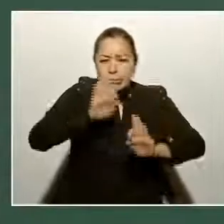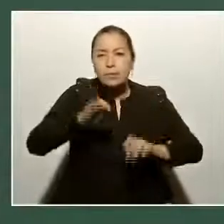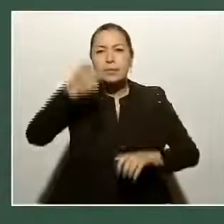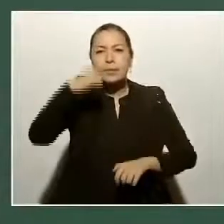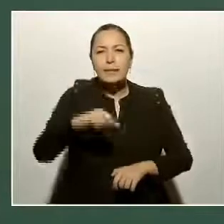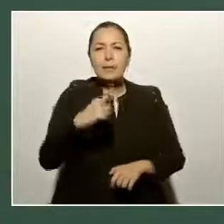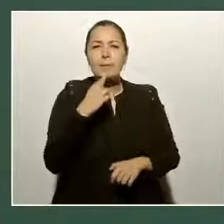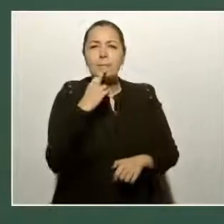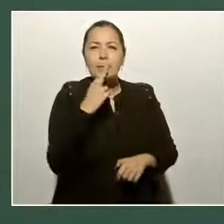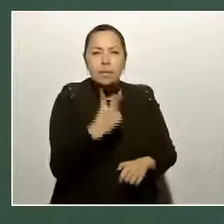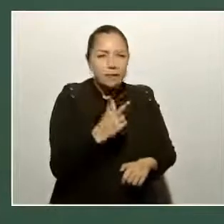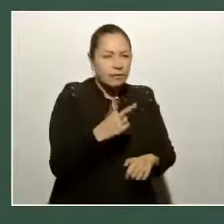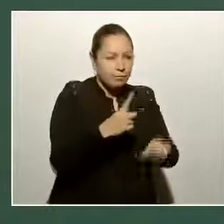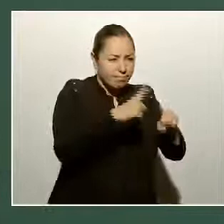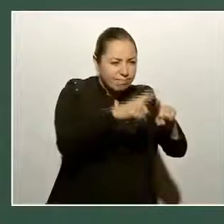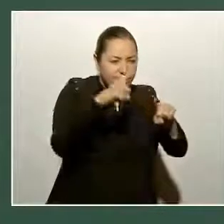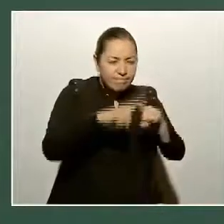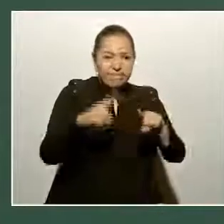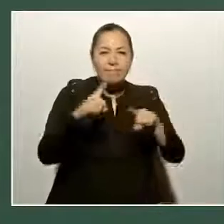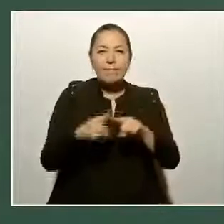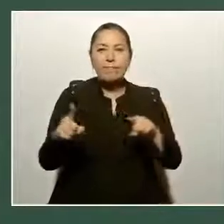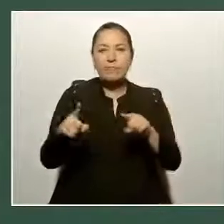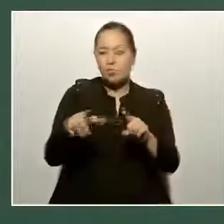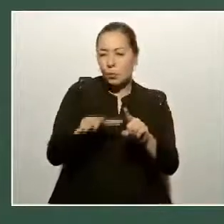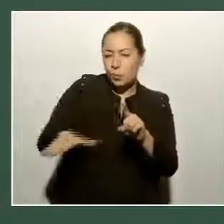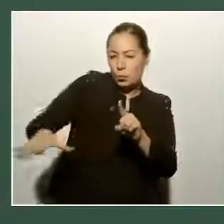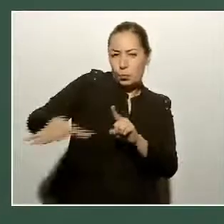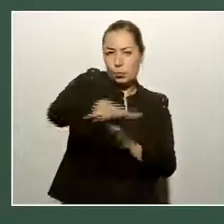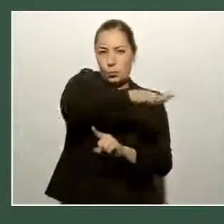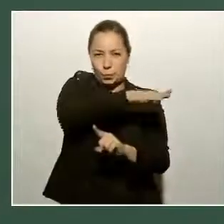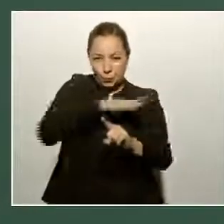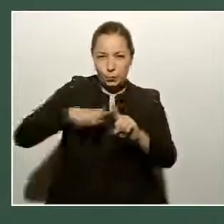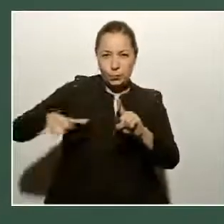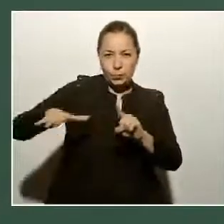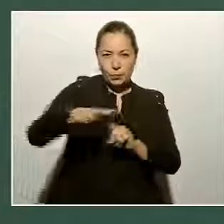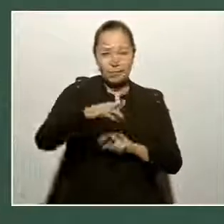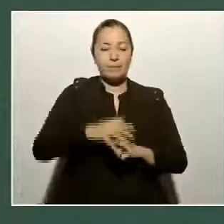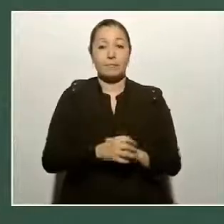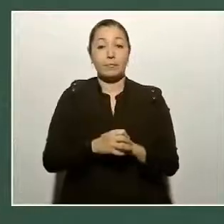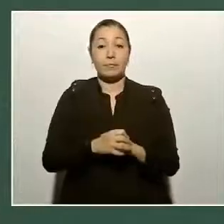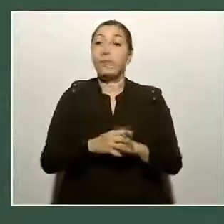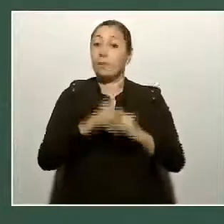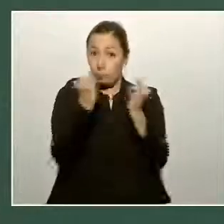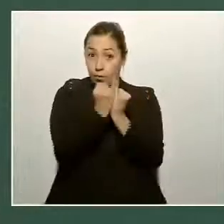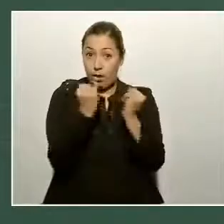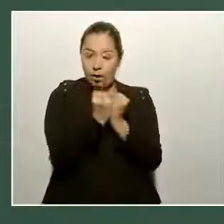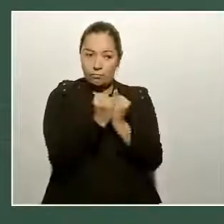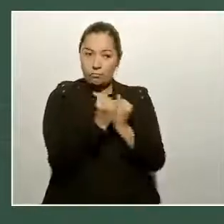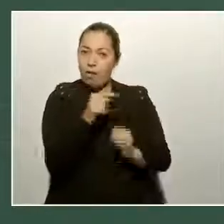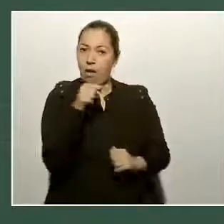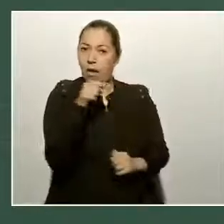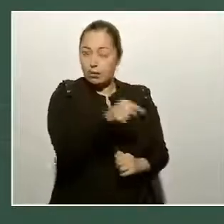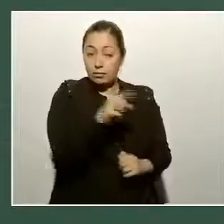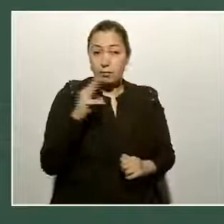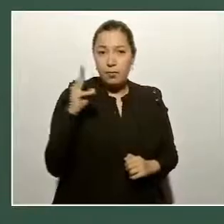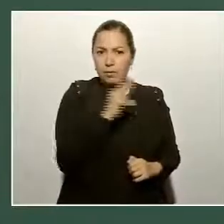el medio ambiente y para que Mazatlán siga